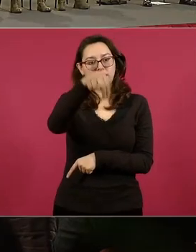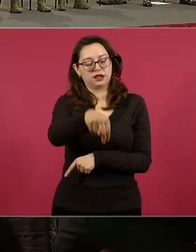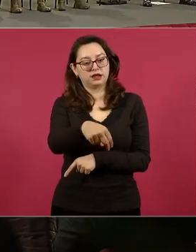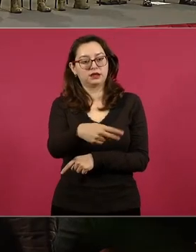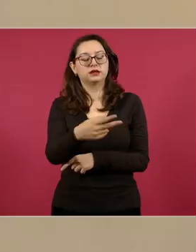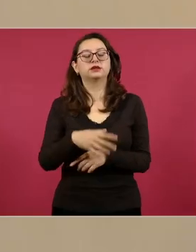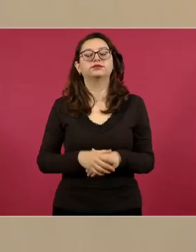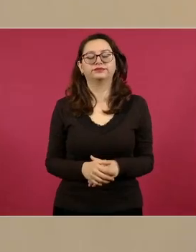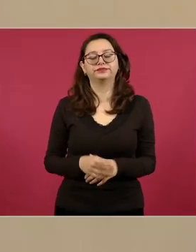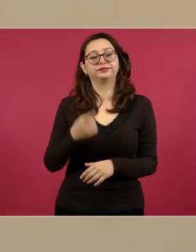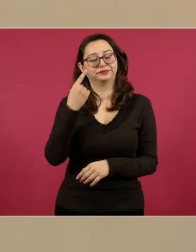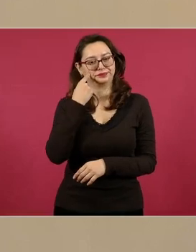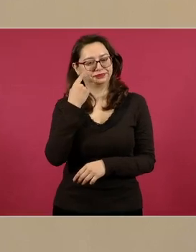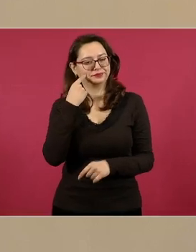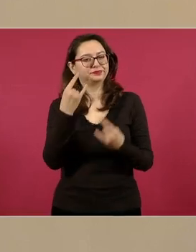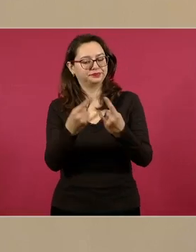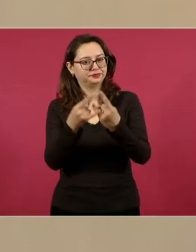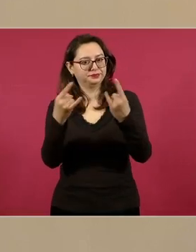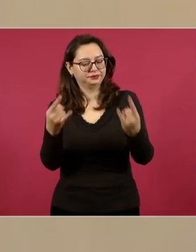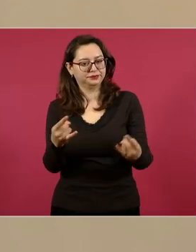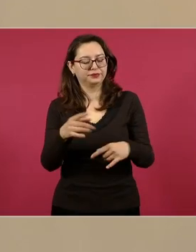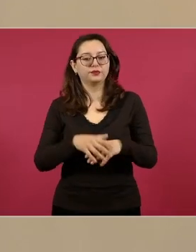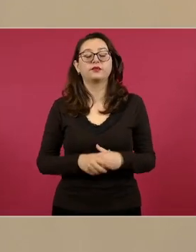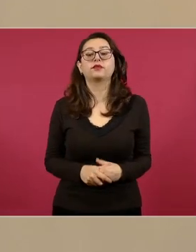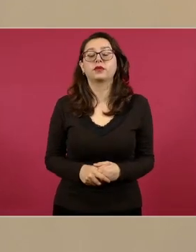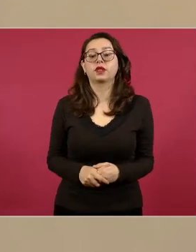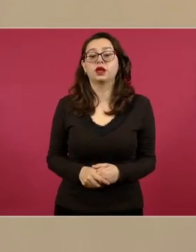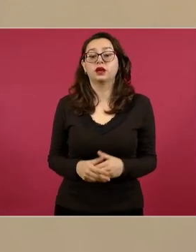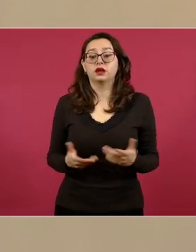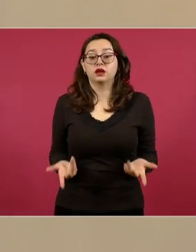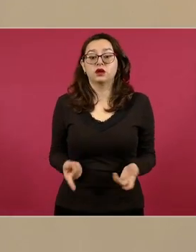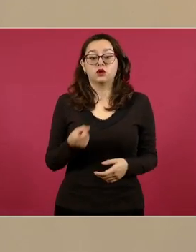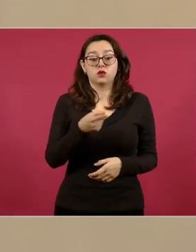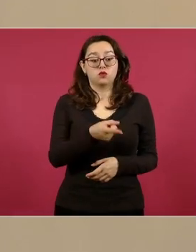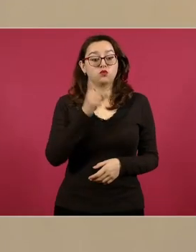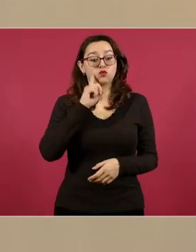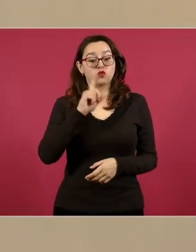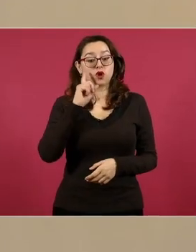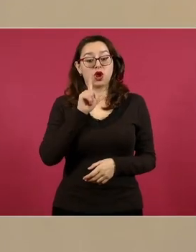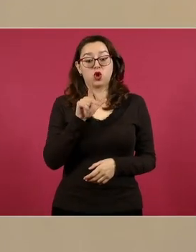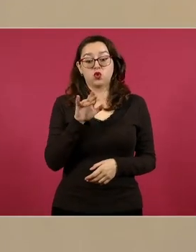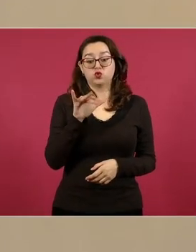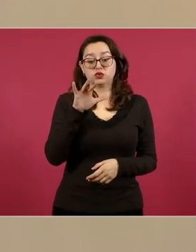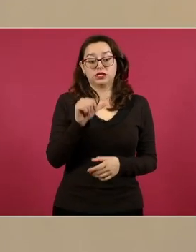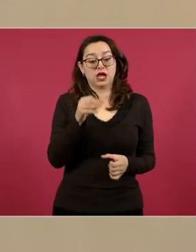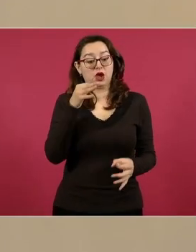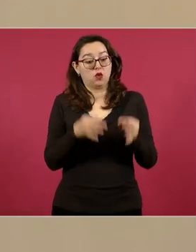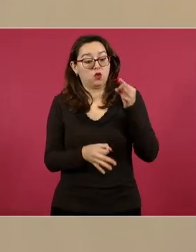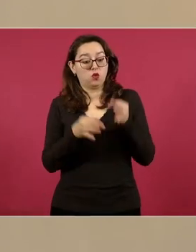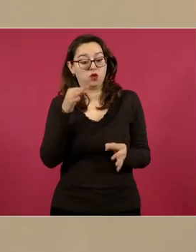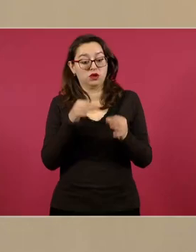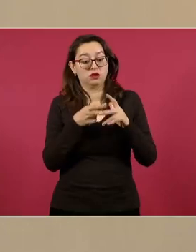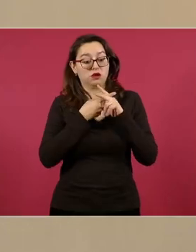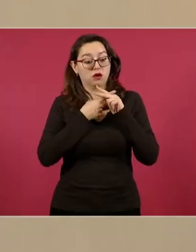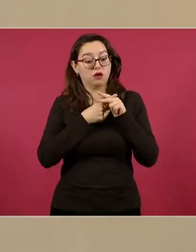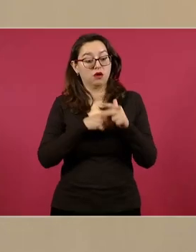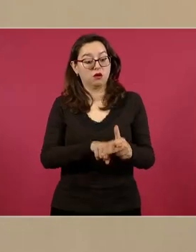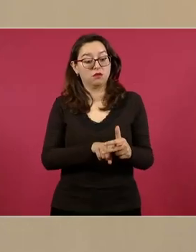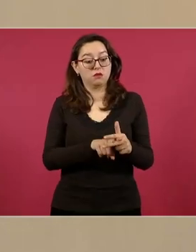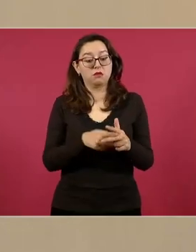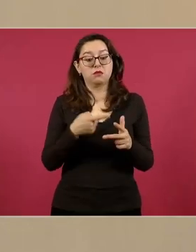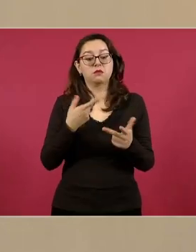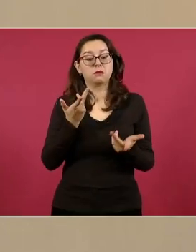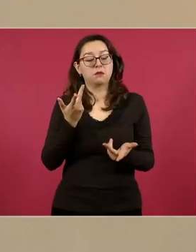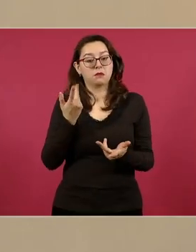Gaona otorgó una suspensión provisional en favor de Lucía N., quien promovió un amparo busca pies